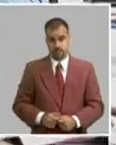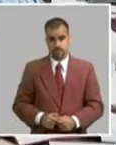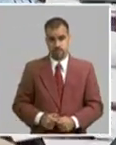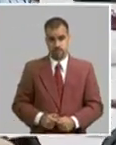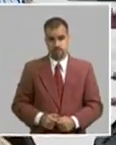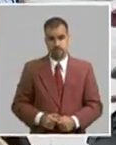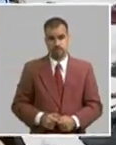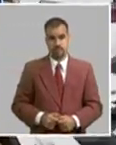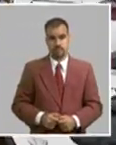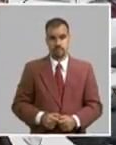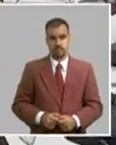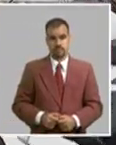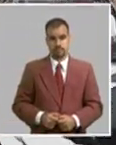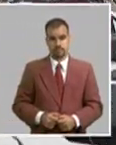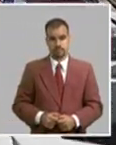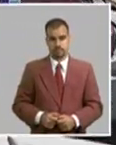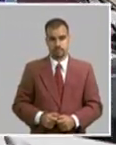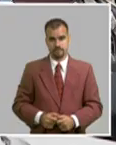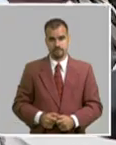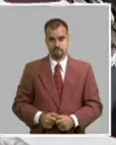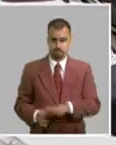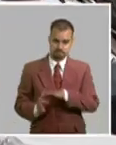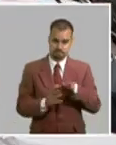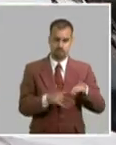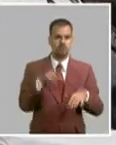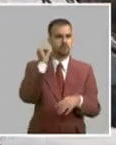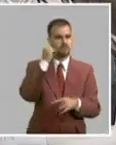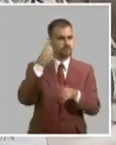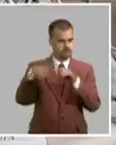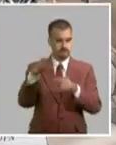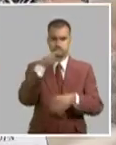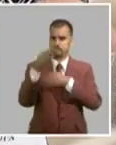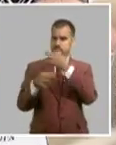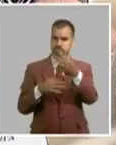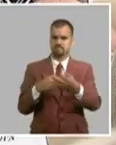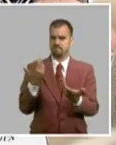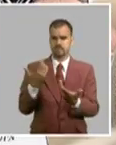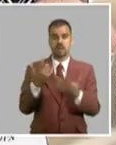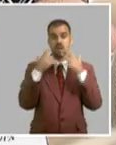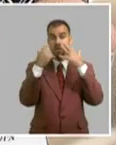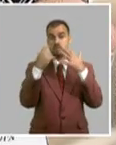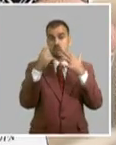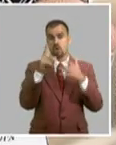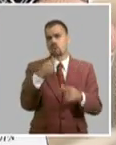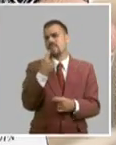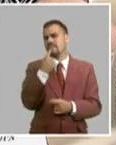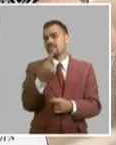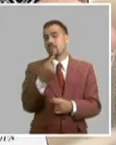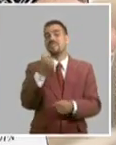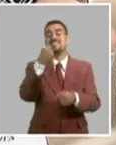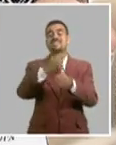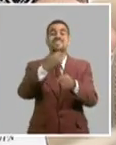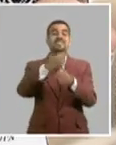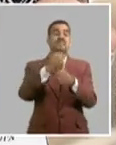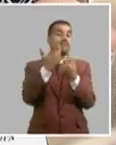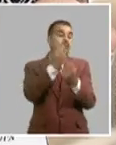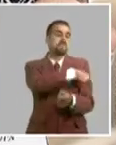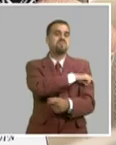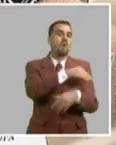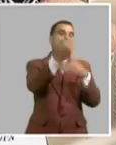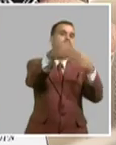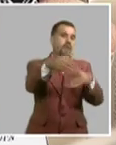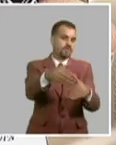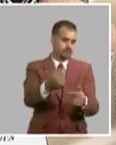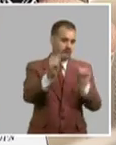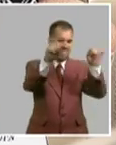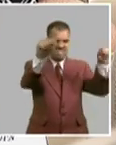combate diario. Nos parece que es muy importante referirnos al trabajo del barrio. Que ya fue de una manera u otra